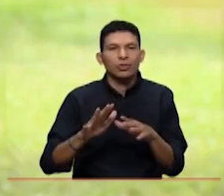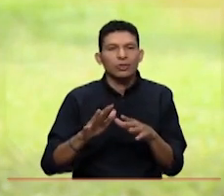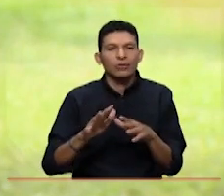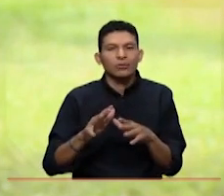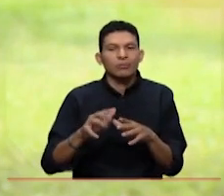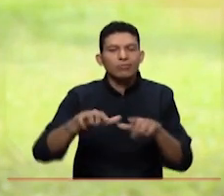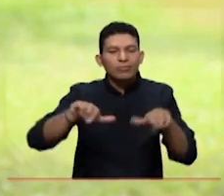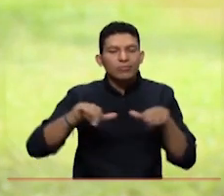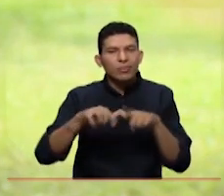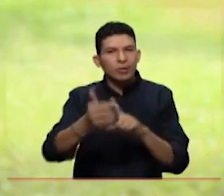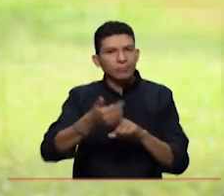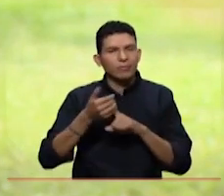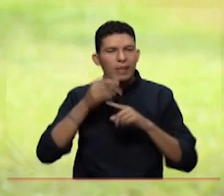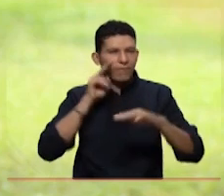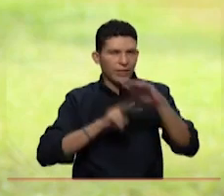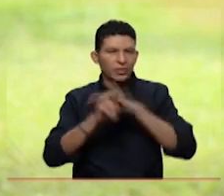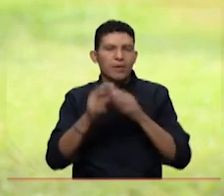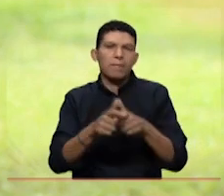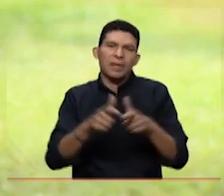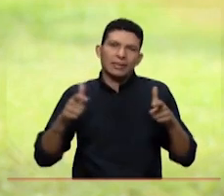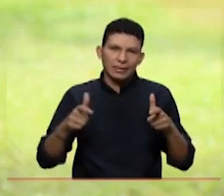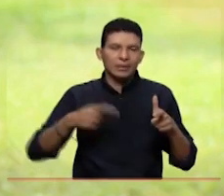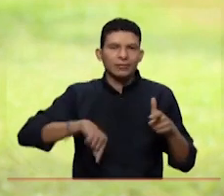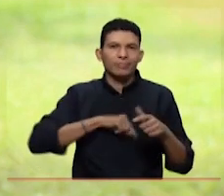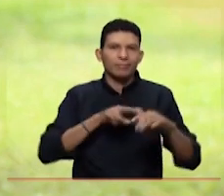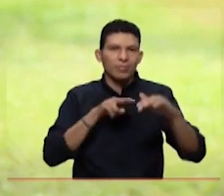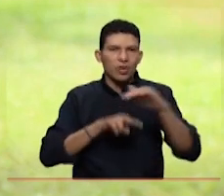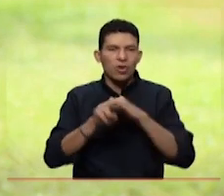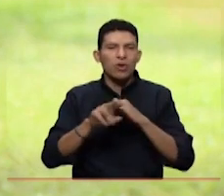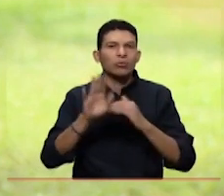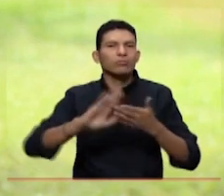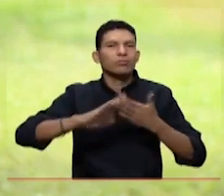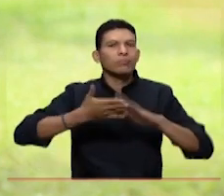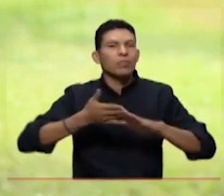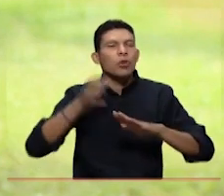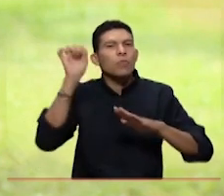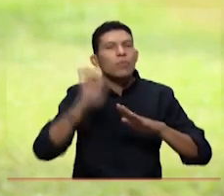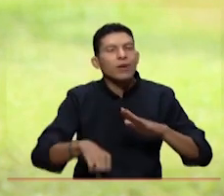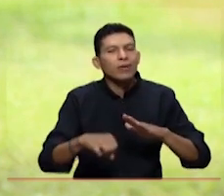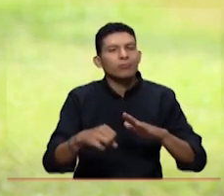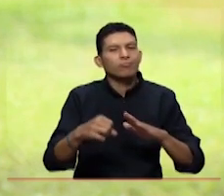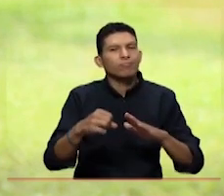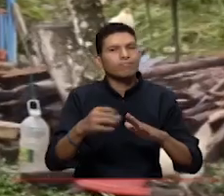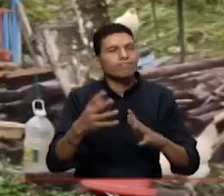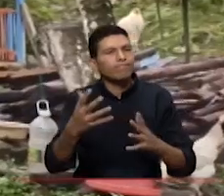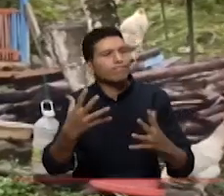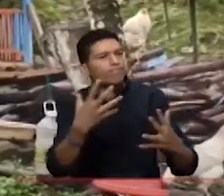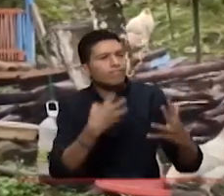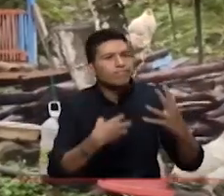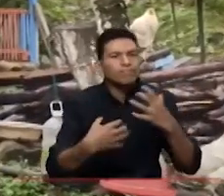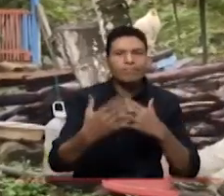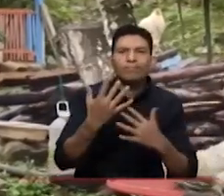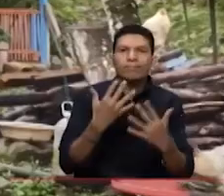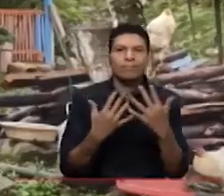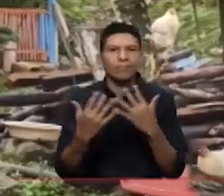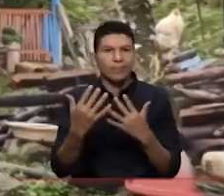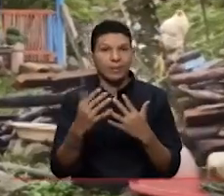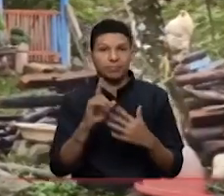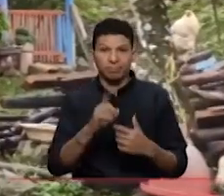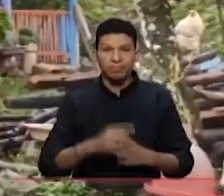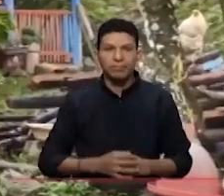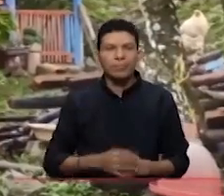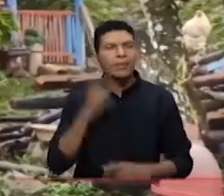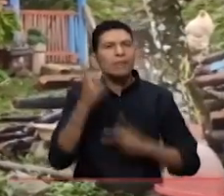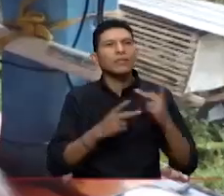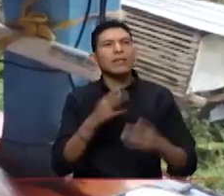esto da una visión más amplia a las comunidades para que ellos recojan experiencias. Una de las reservas visitadas